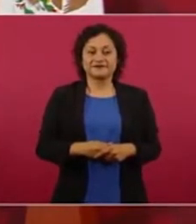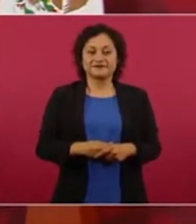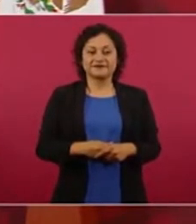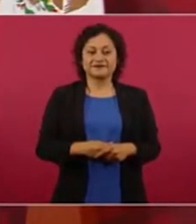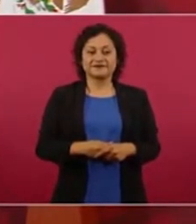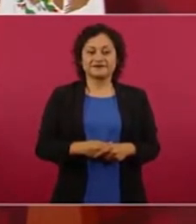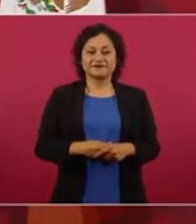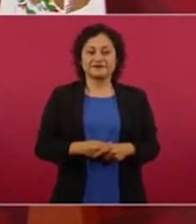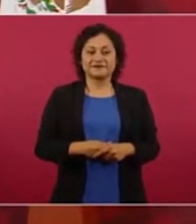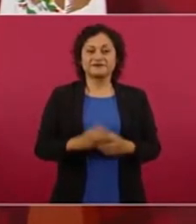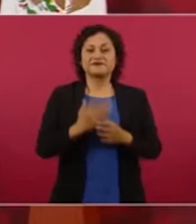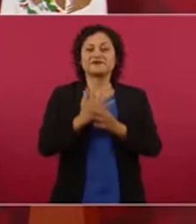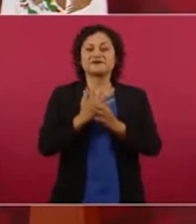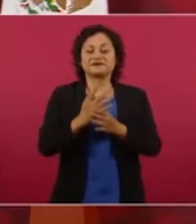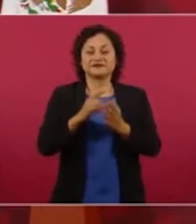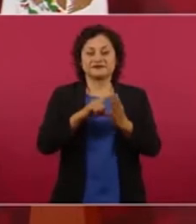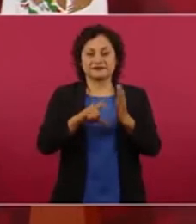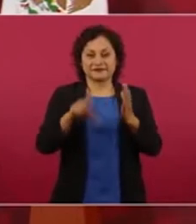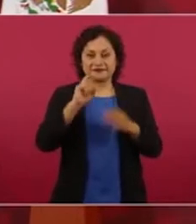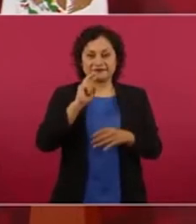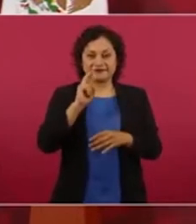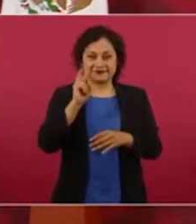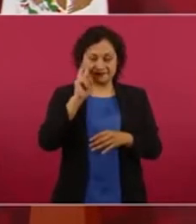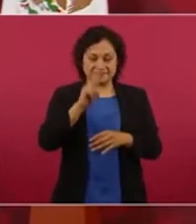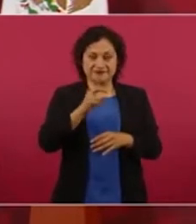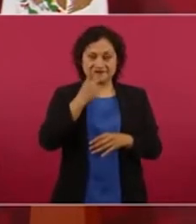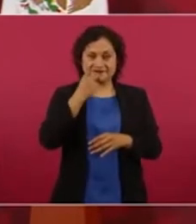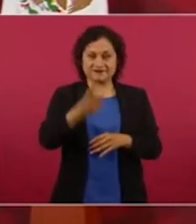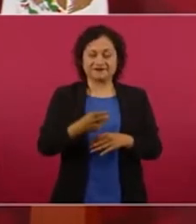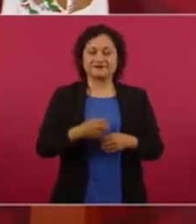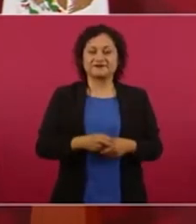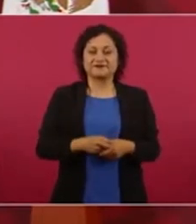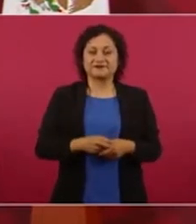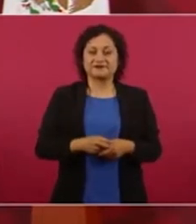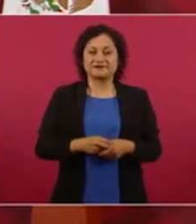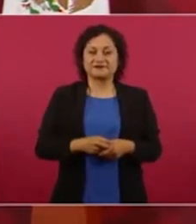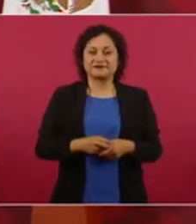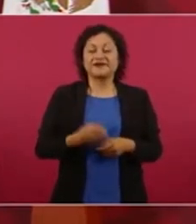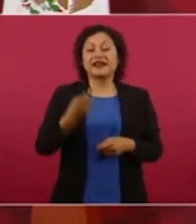esto es lo que pasa por hacer las cosas con las patas